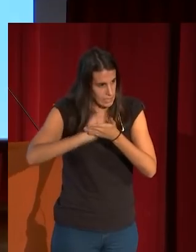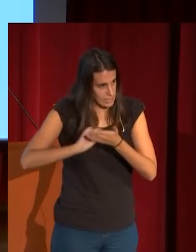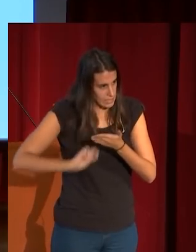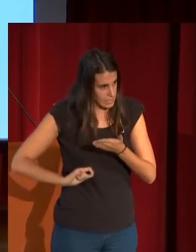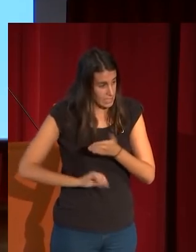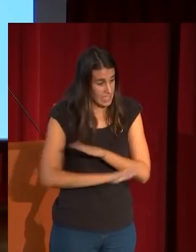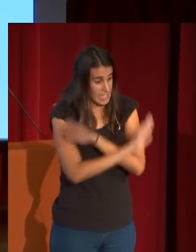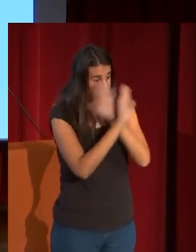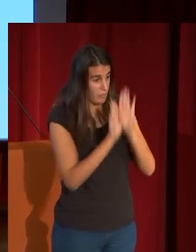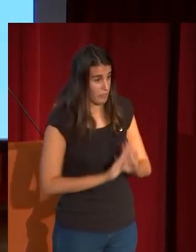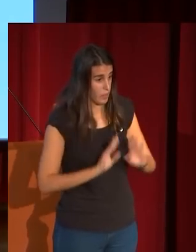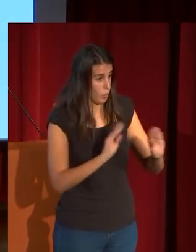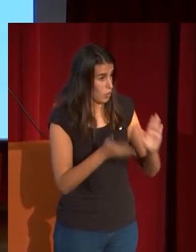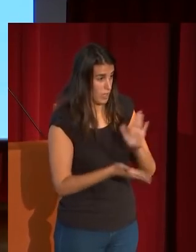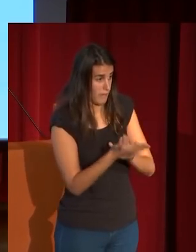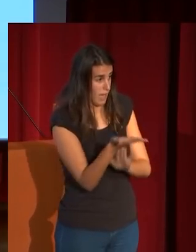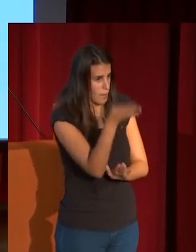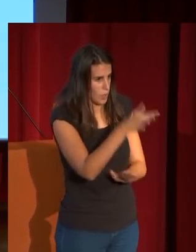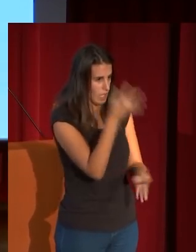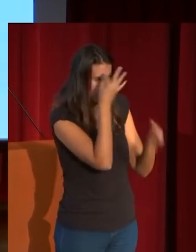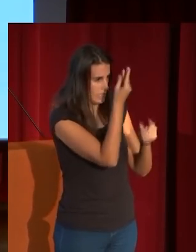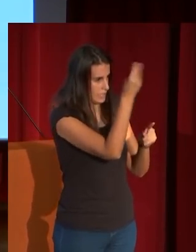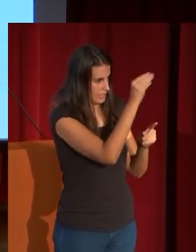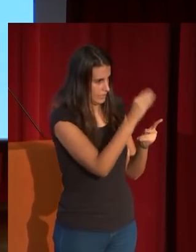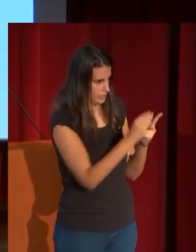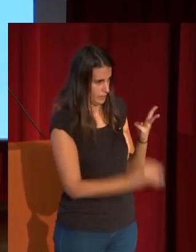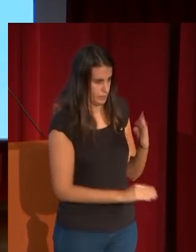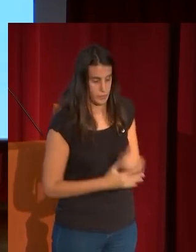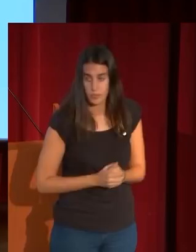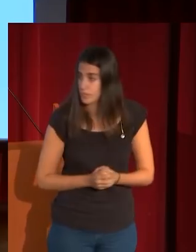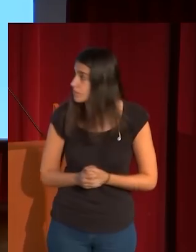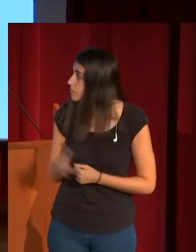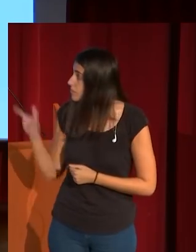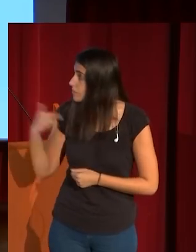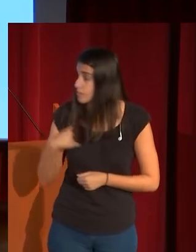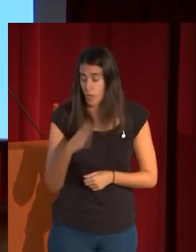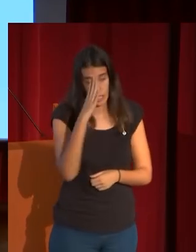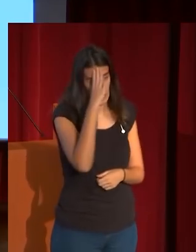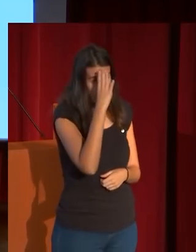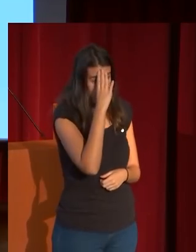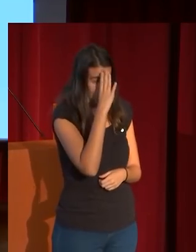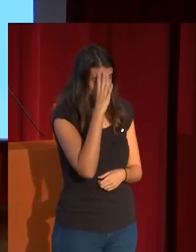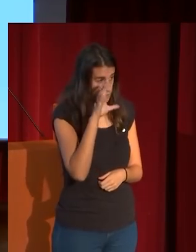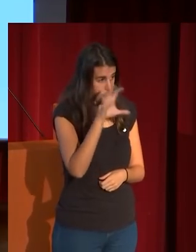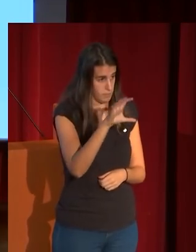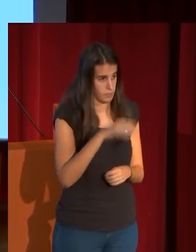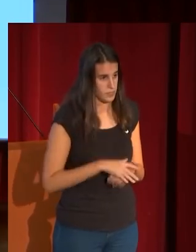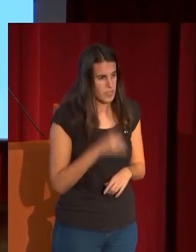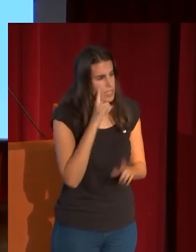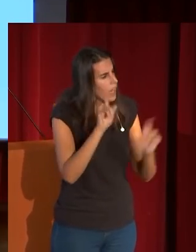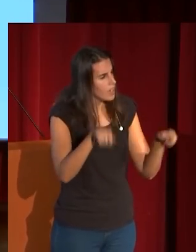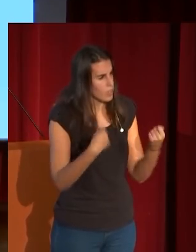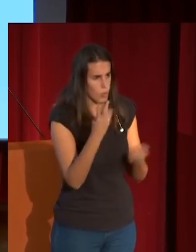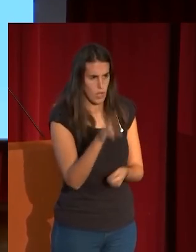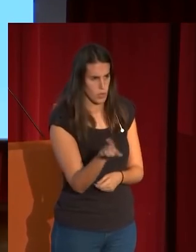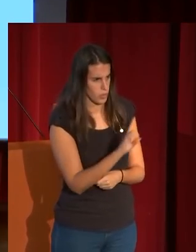el último año de su vida además o también este carnaval que no está realizado en natural porque son dibujos lo que